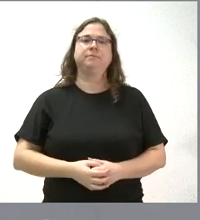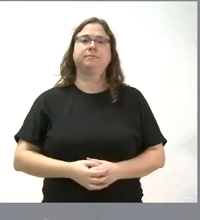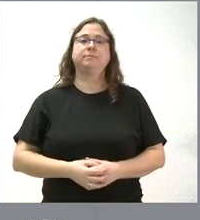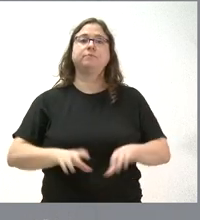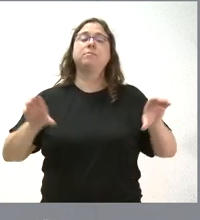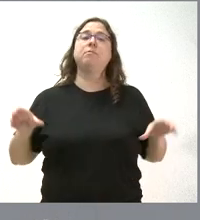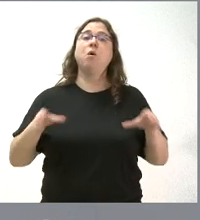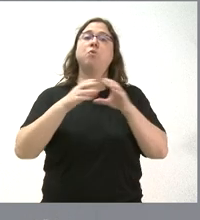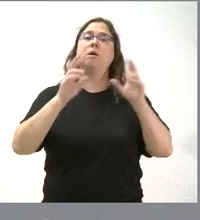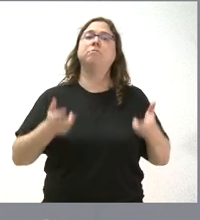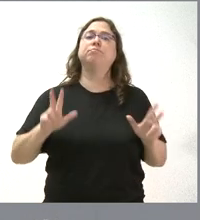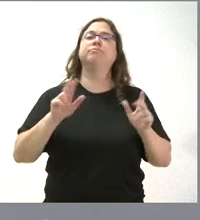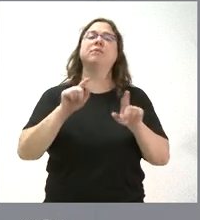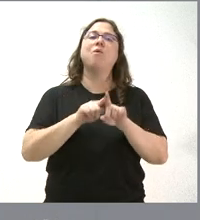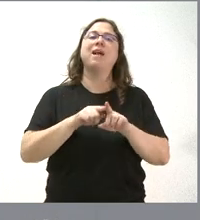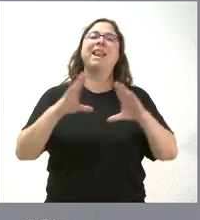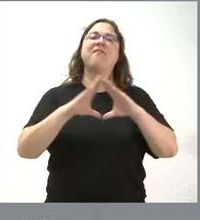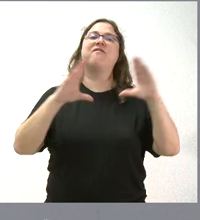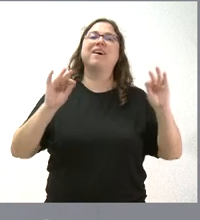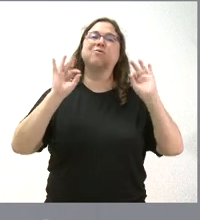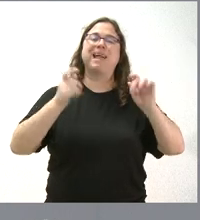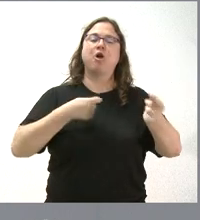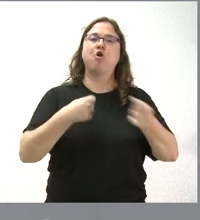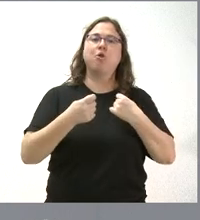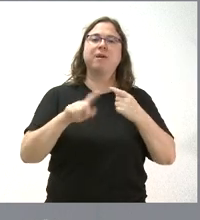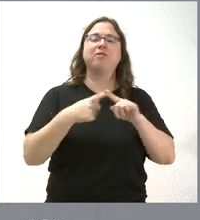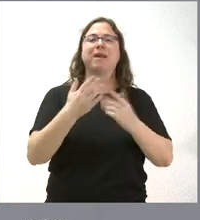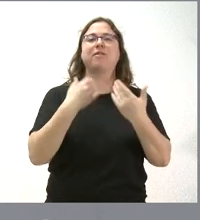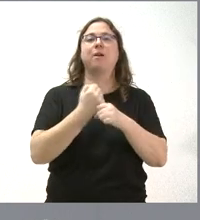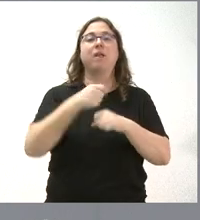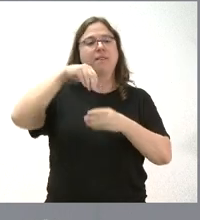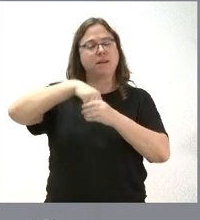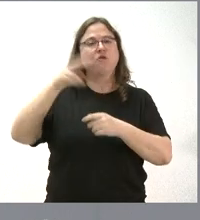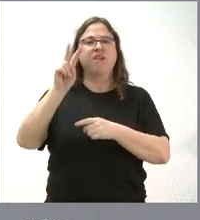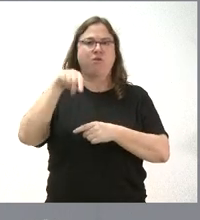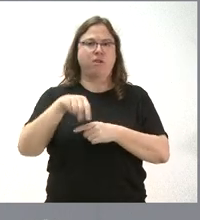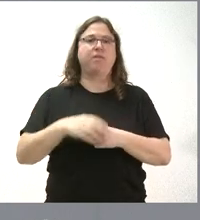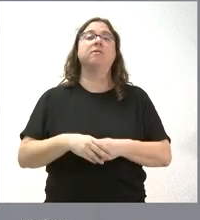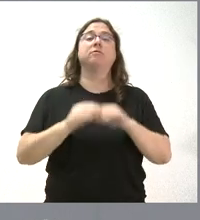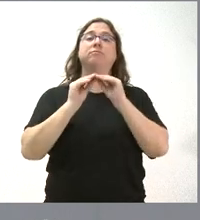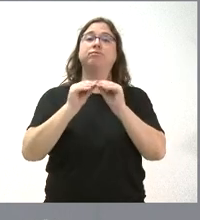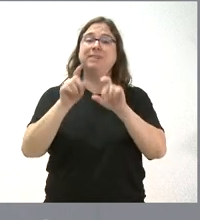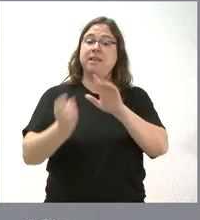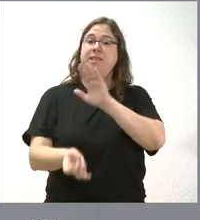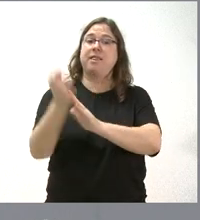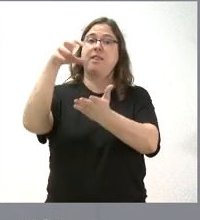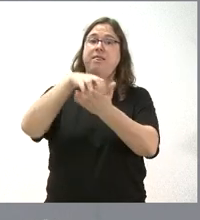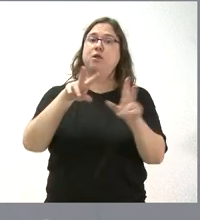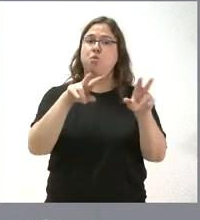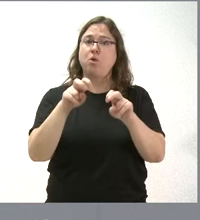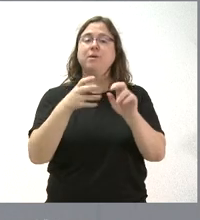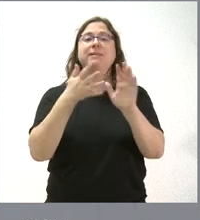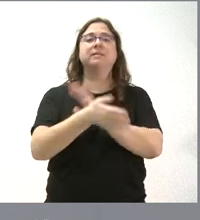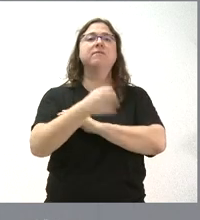Junta autoriza la creación de la Facultad de Comercio y Relaciones Laborales en la Universidad de Valladolid. La formación de este nuevo centro no implica la